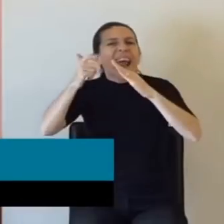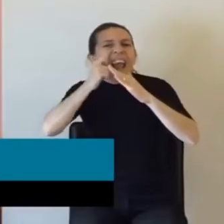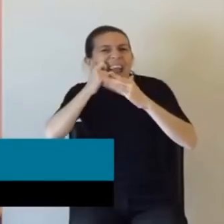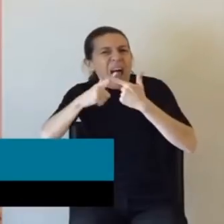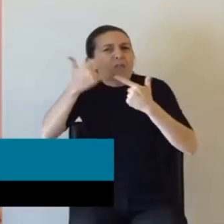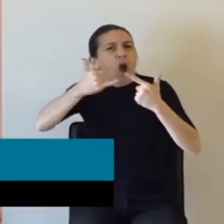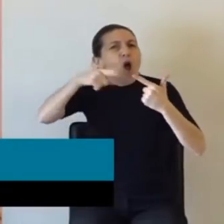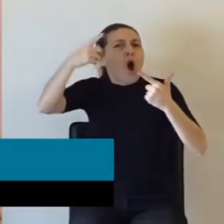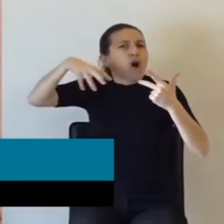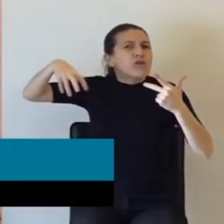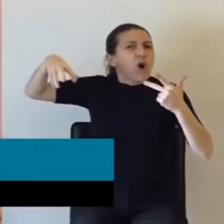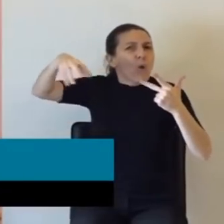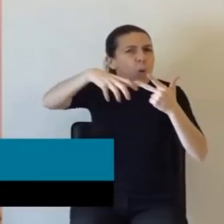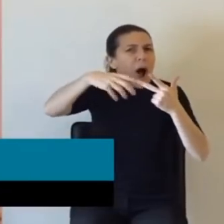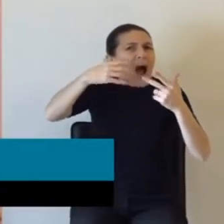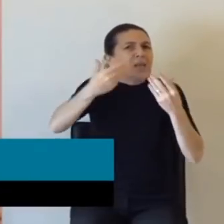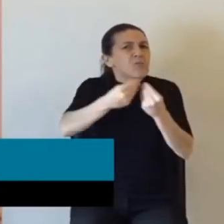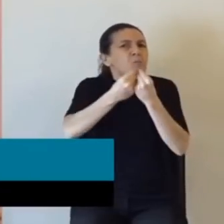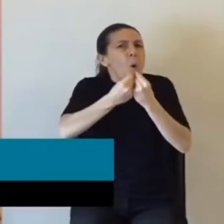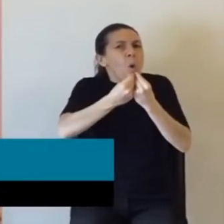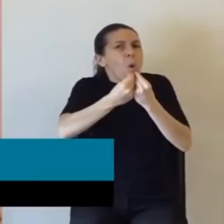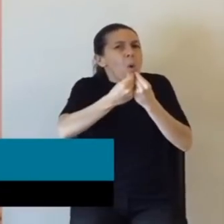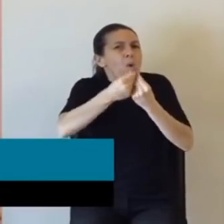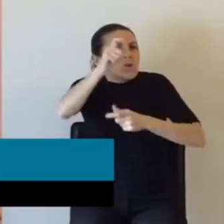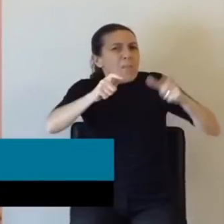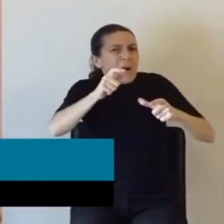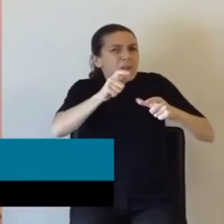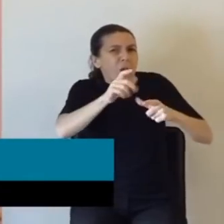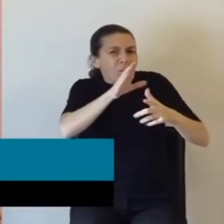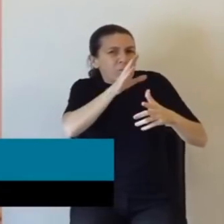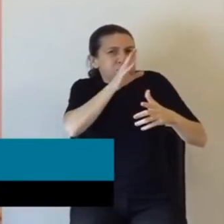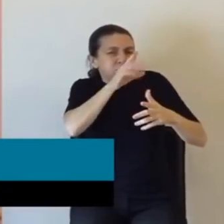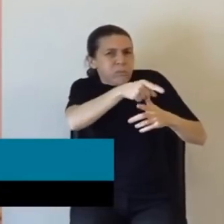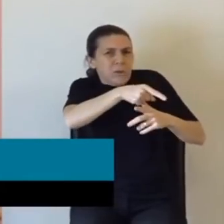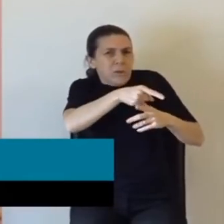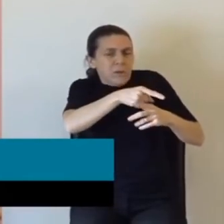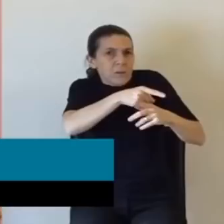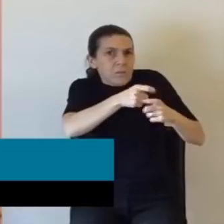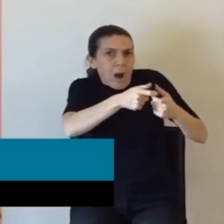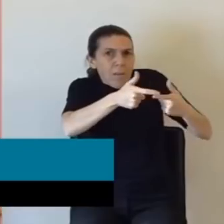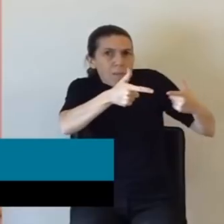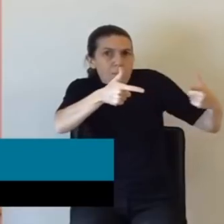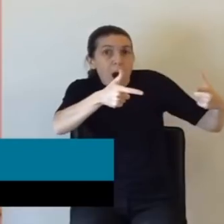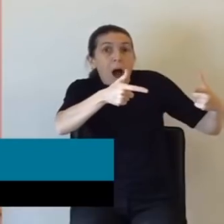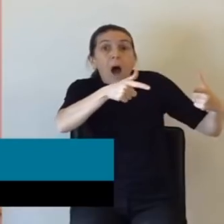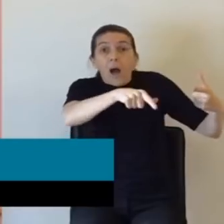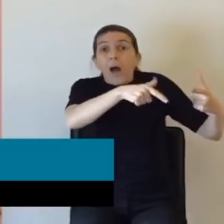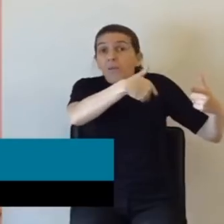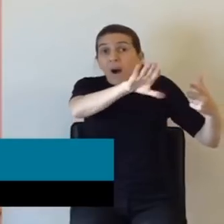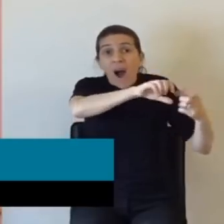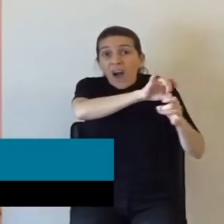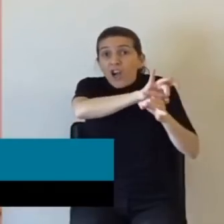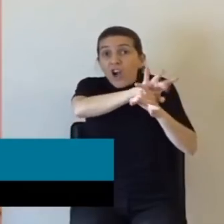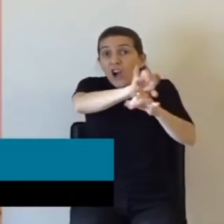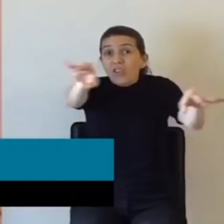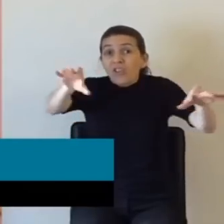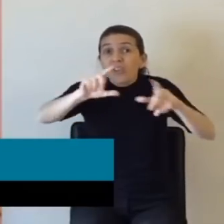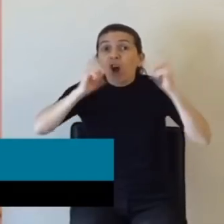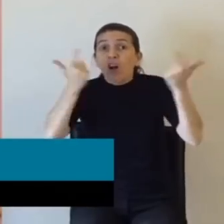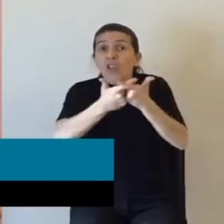tantos otros lugares de aglomeración de personas, y que eso va a trasladarse indefectiblemente también a la sociedad? Entonces, hay un problema